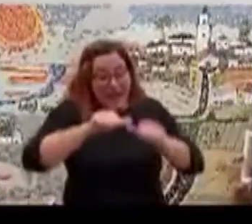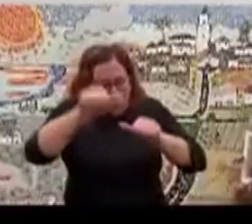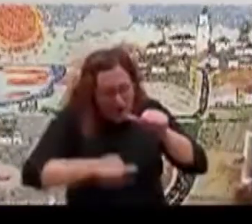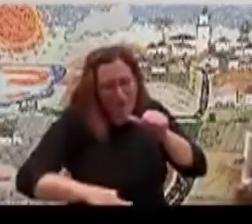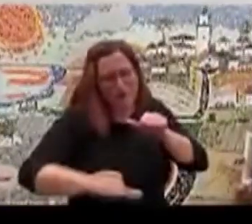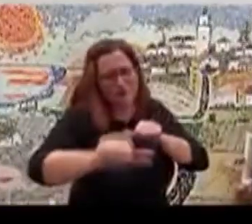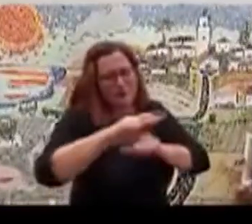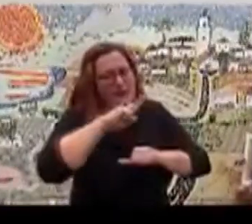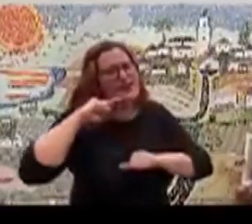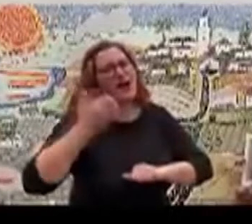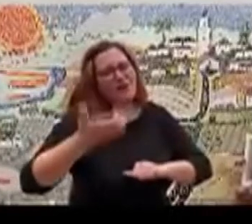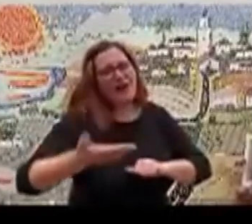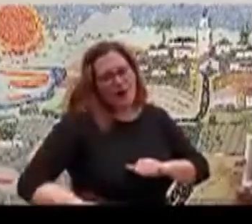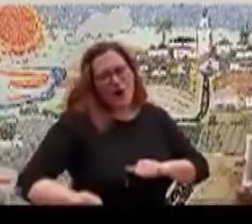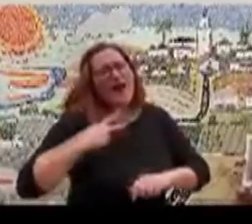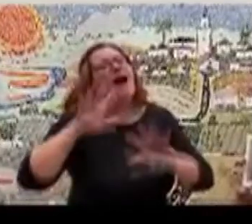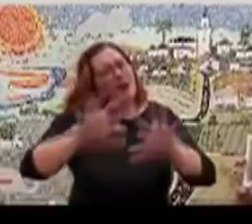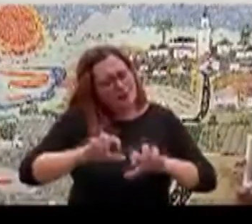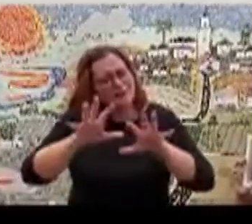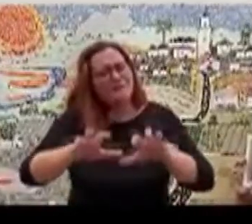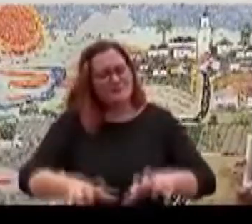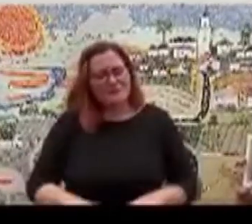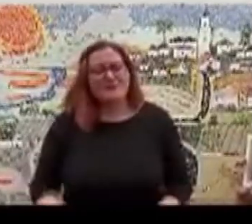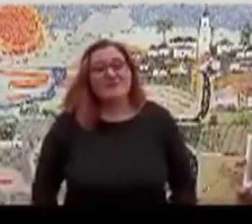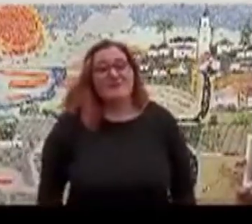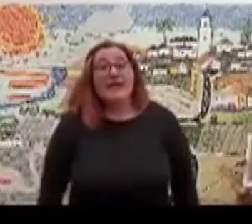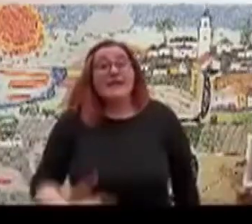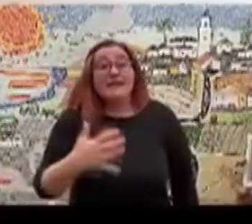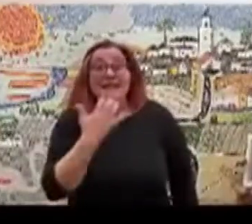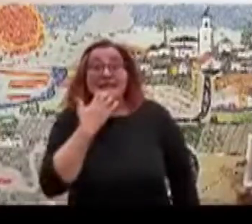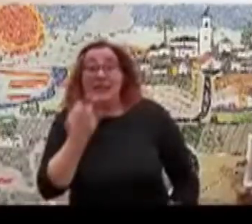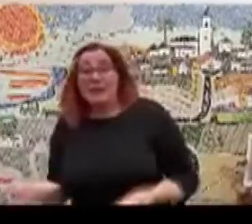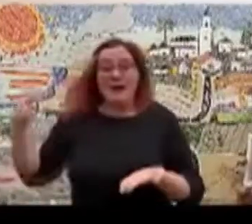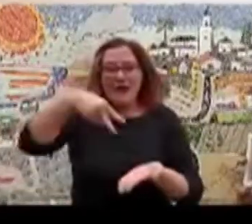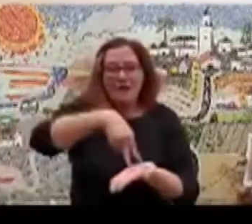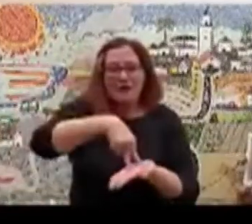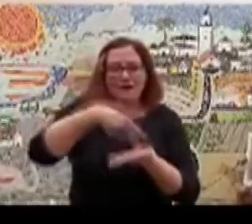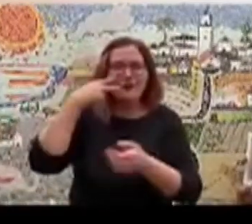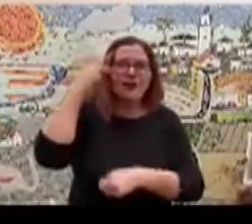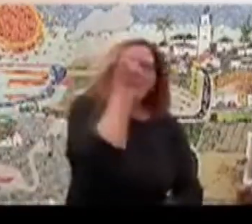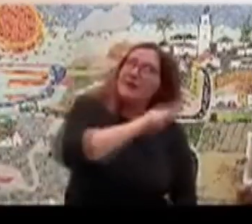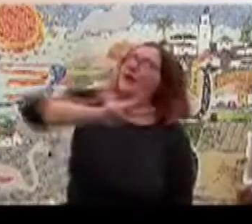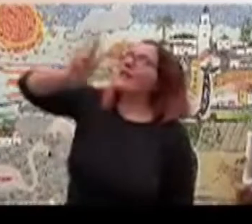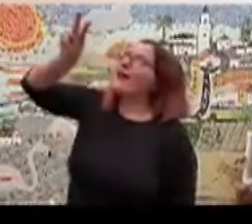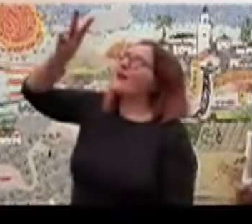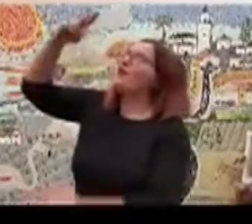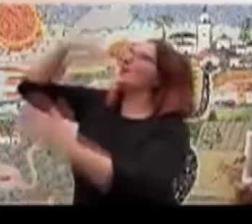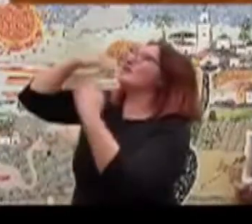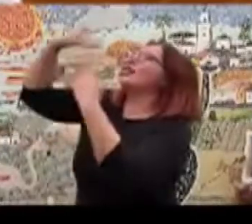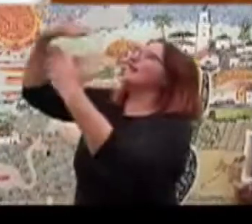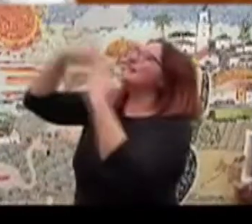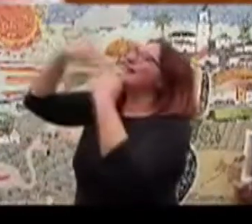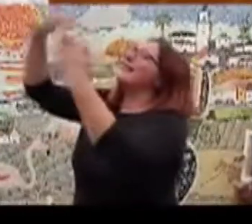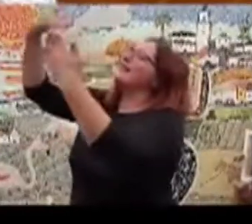pero solo así se aprende a valorar. Y si me levanto y miro al